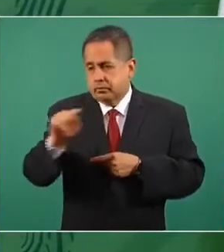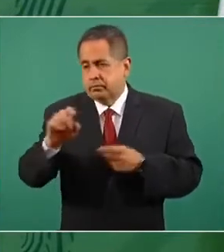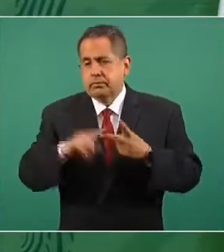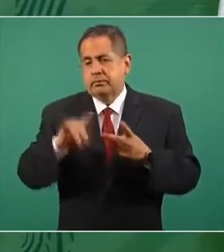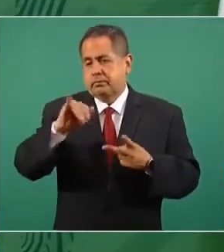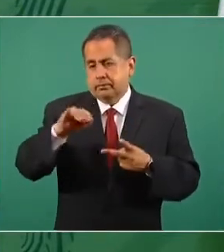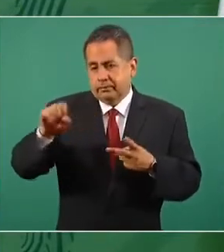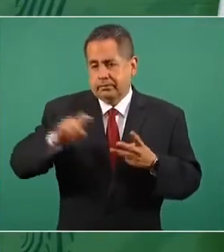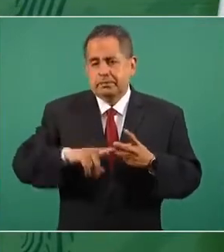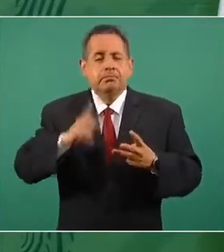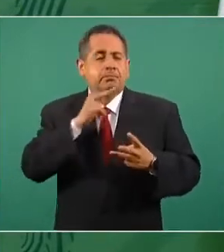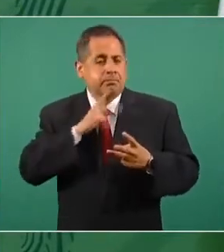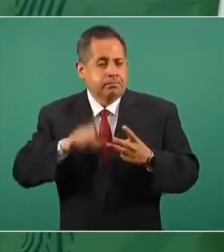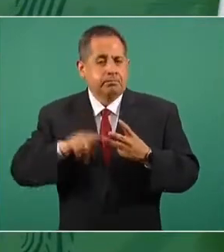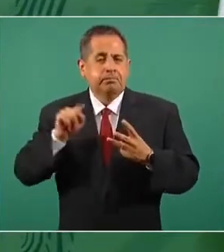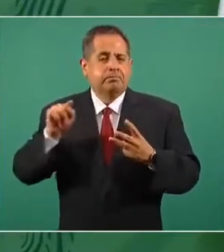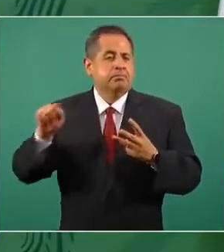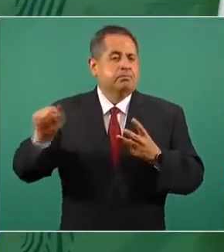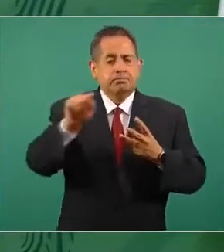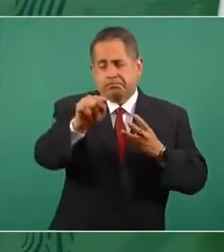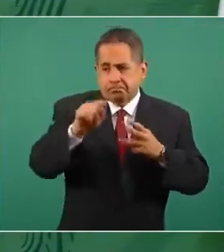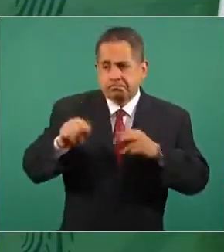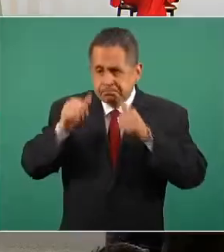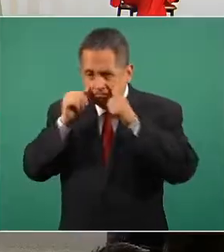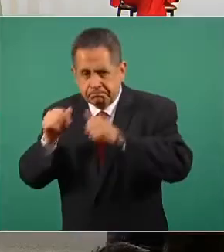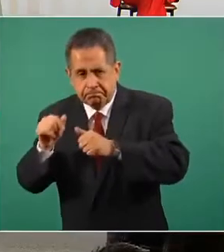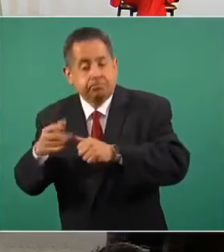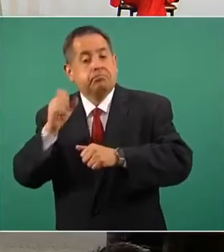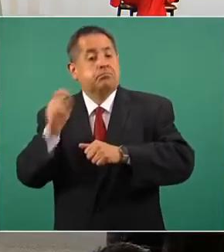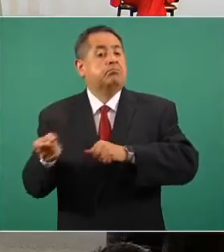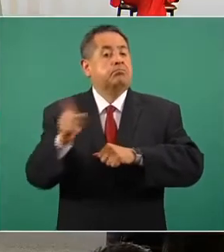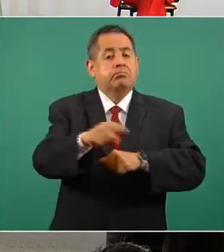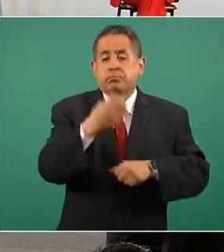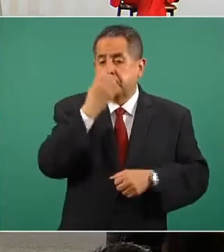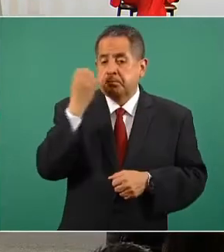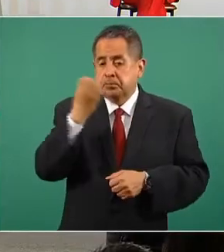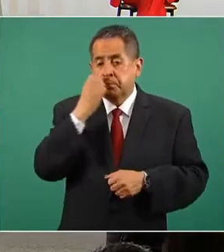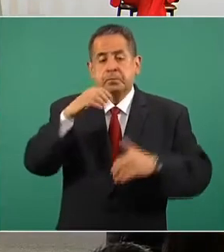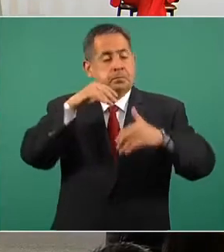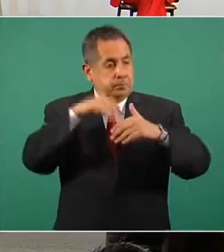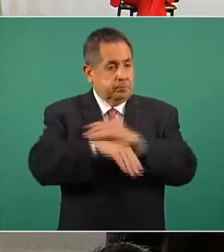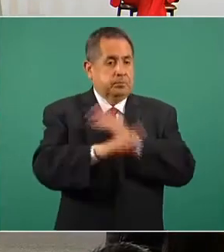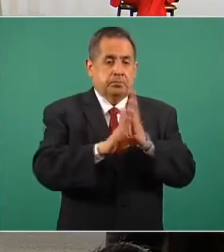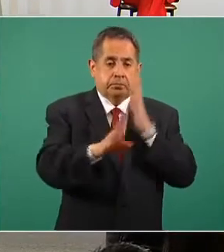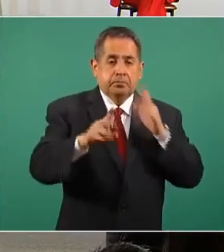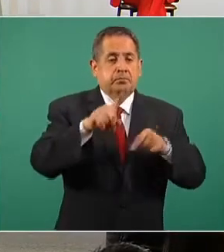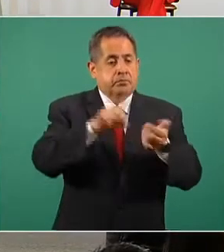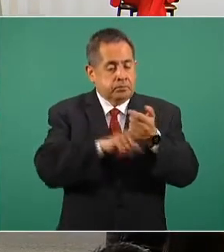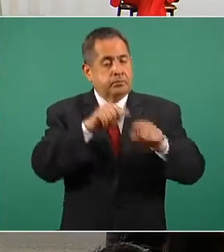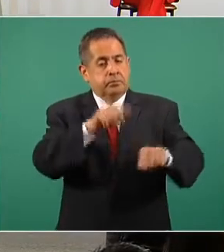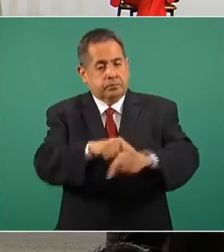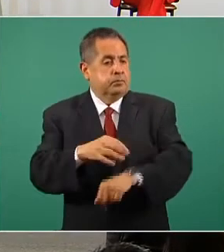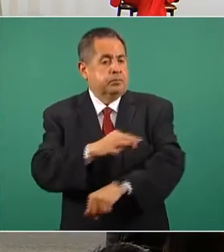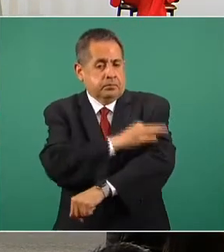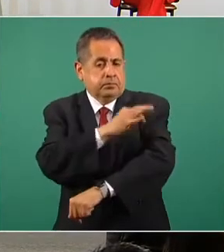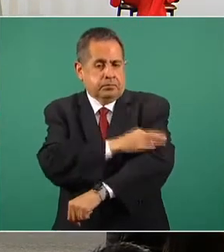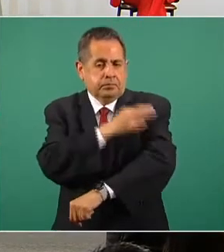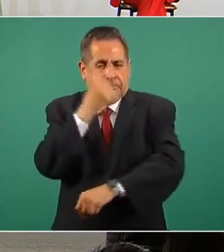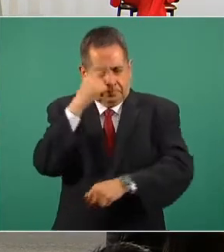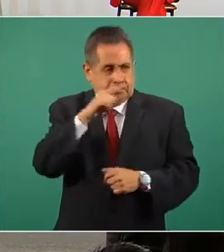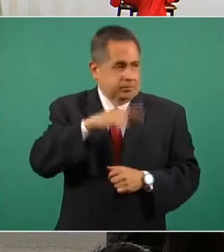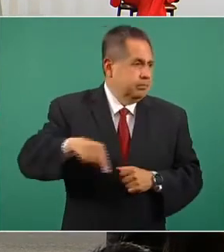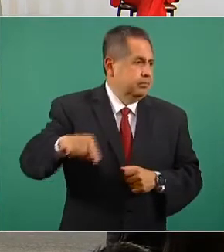de Pemex, de los servicios de salud, pero también en escuelas. Y eso es importante porque eventualmente la